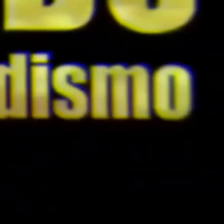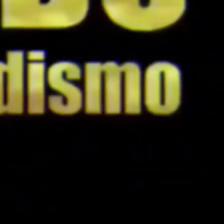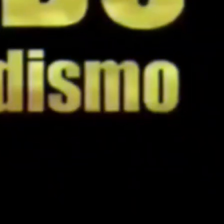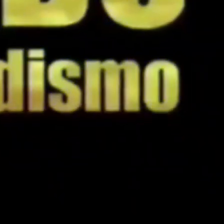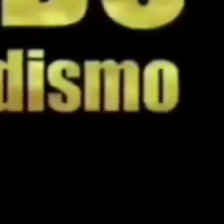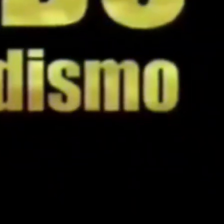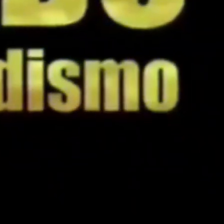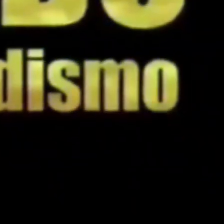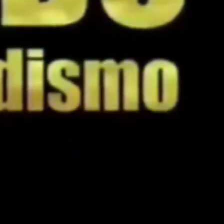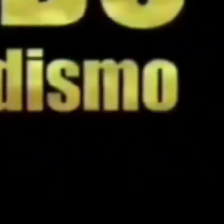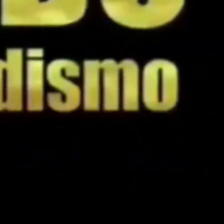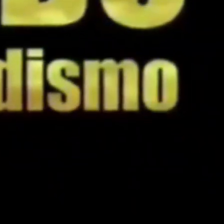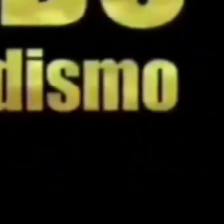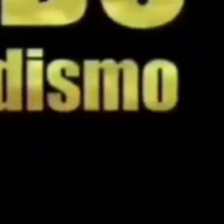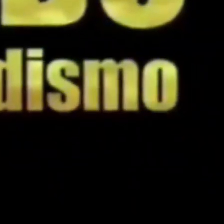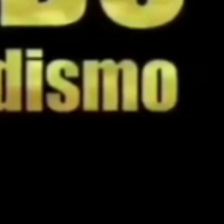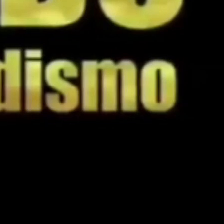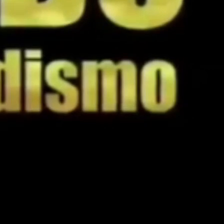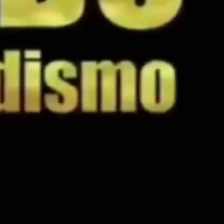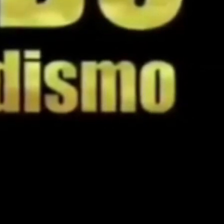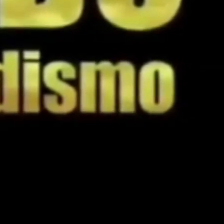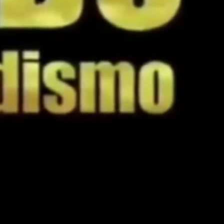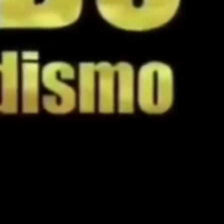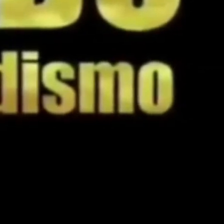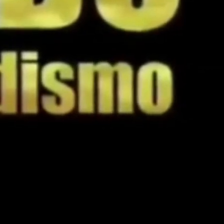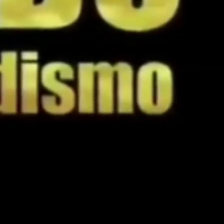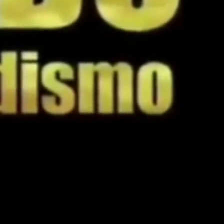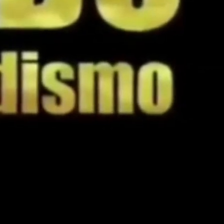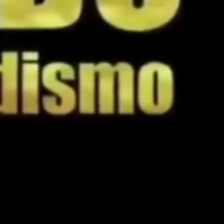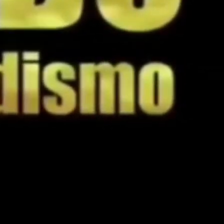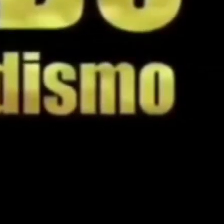¡Gracias! ¡Gracias! ¡Gracias! ¡Gracias! ¡Gracias!